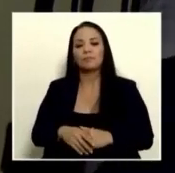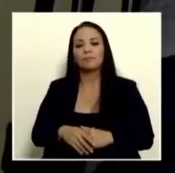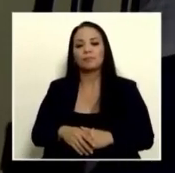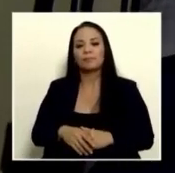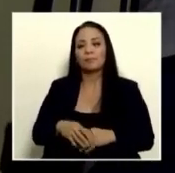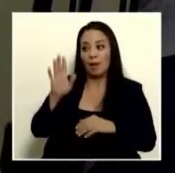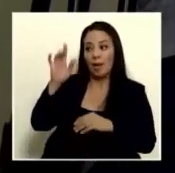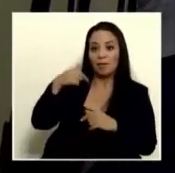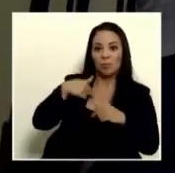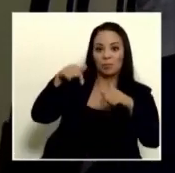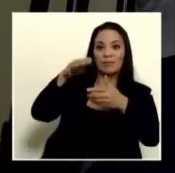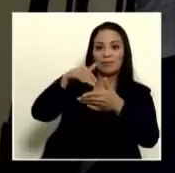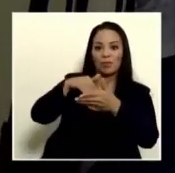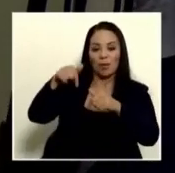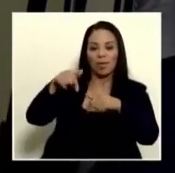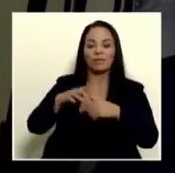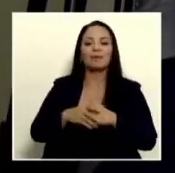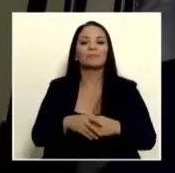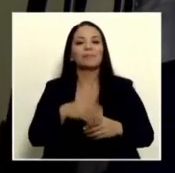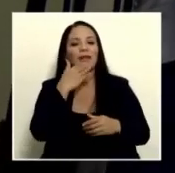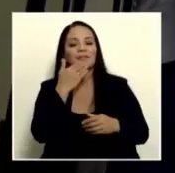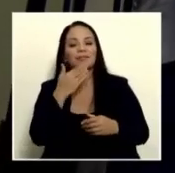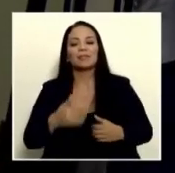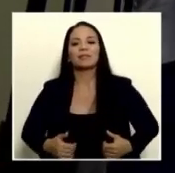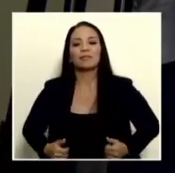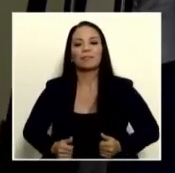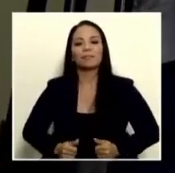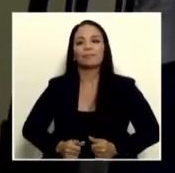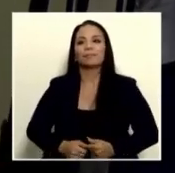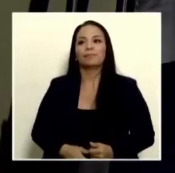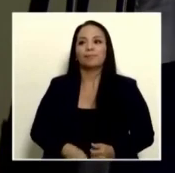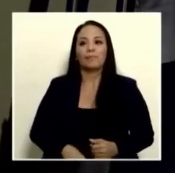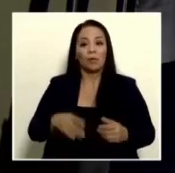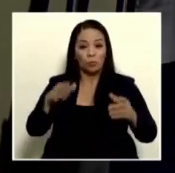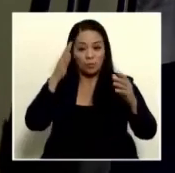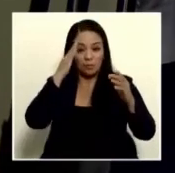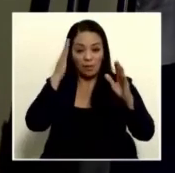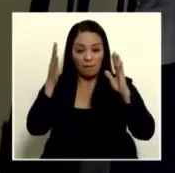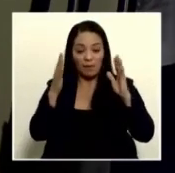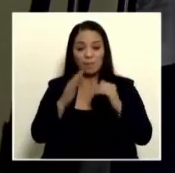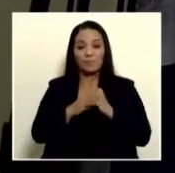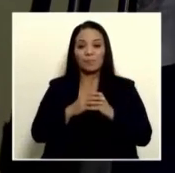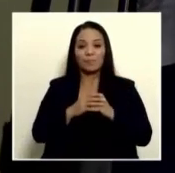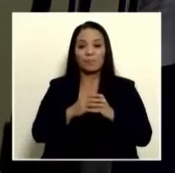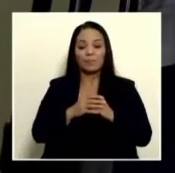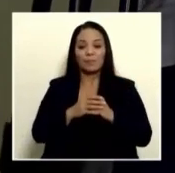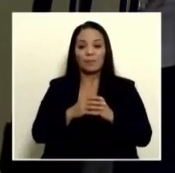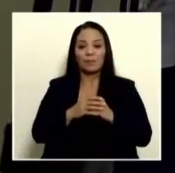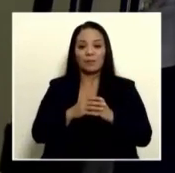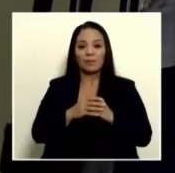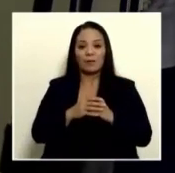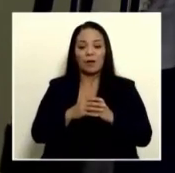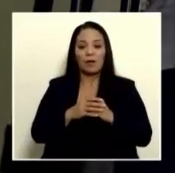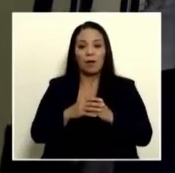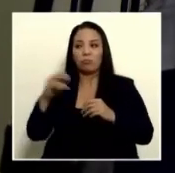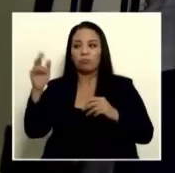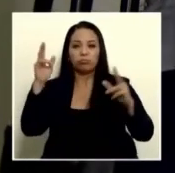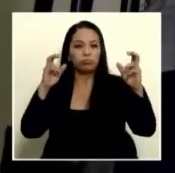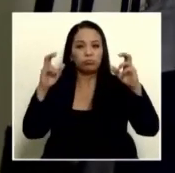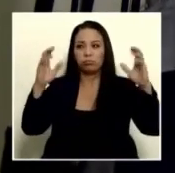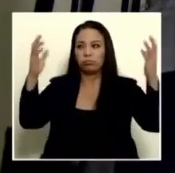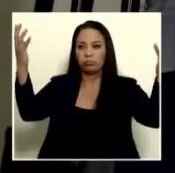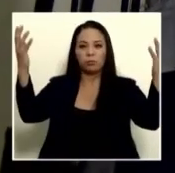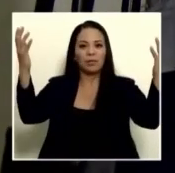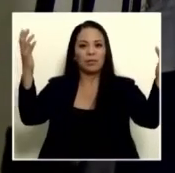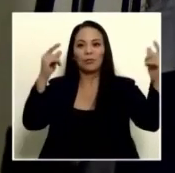aquí en el centro ah bueno gracias como los parlantes están en el centro yo oigo pero no